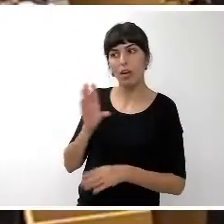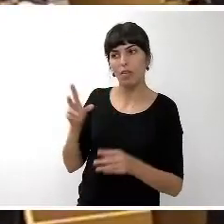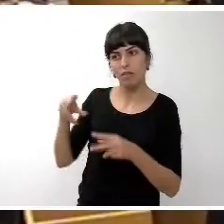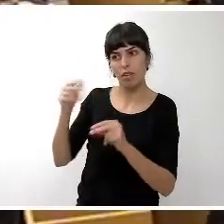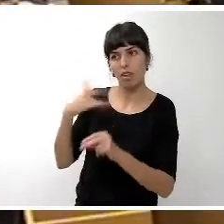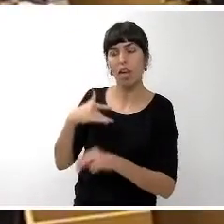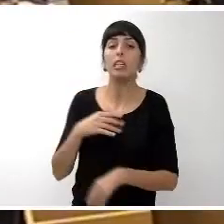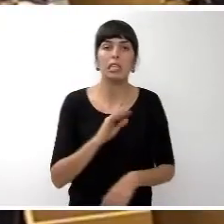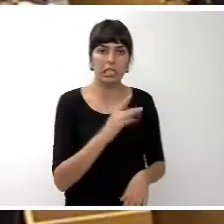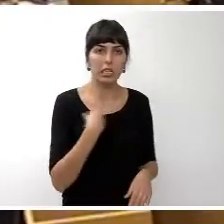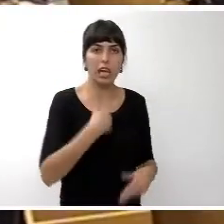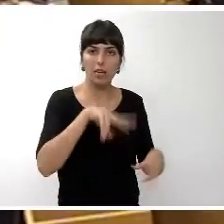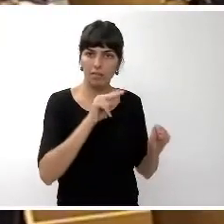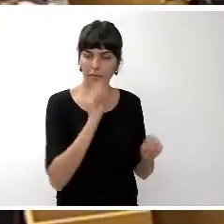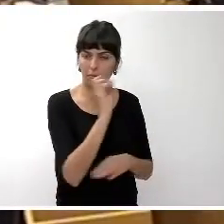intervención